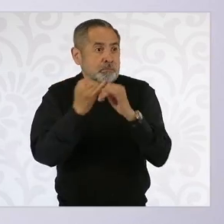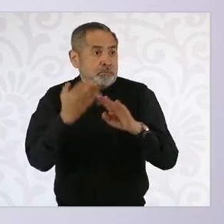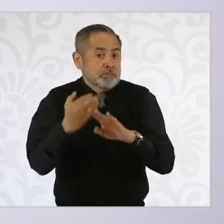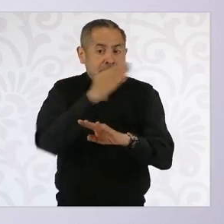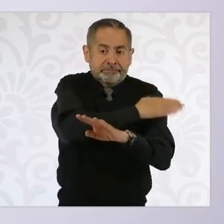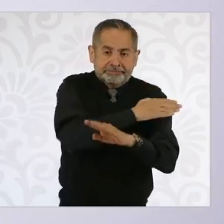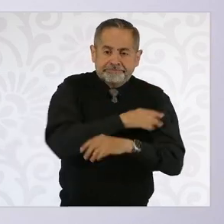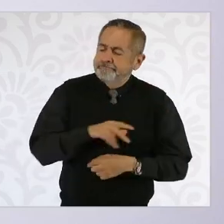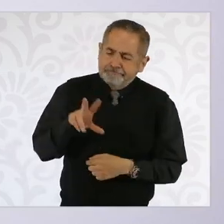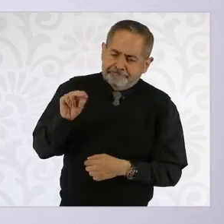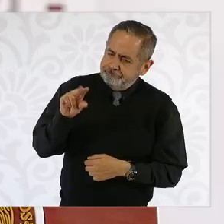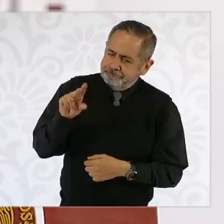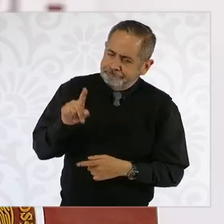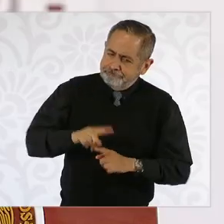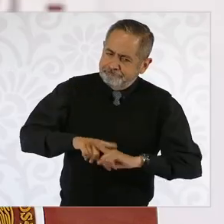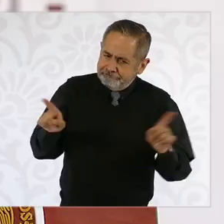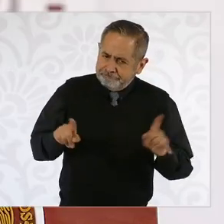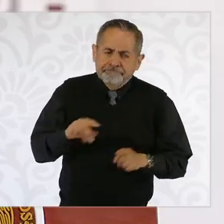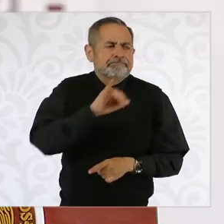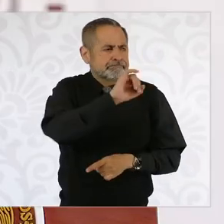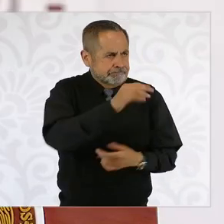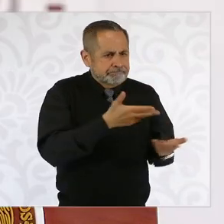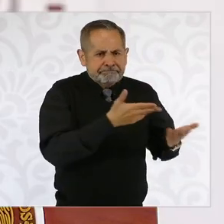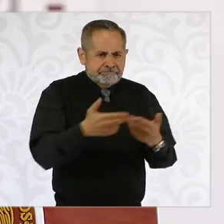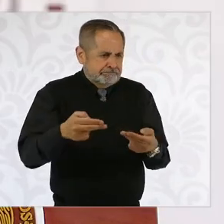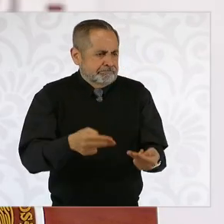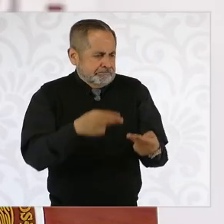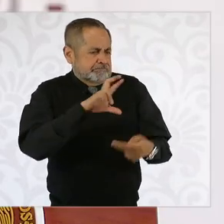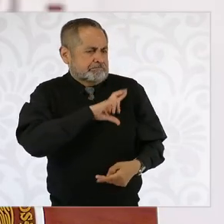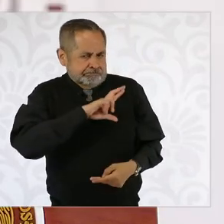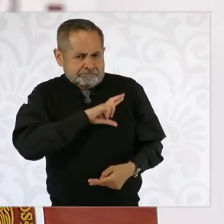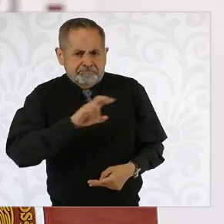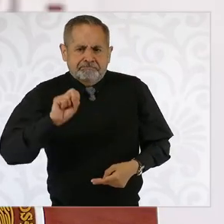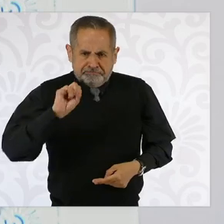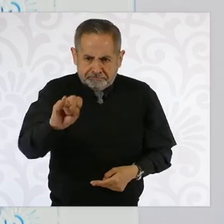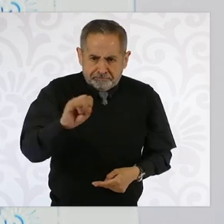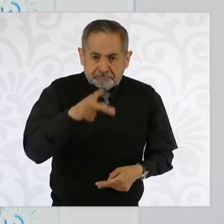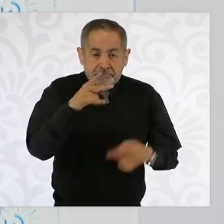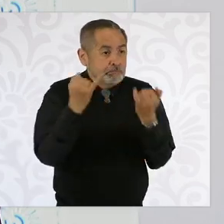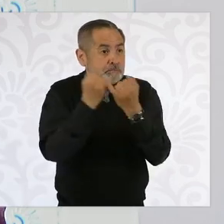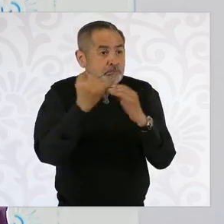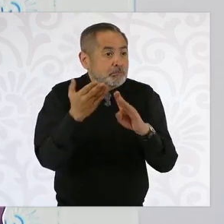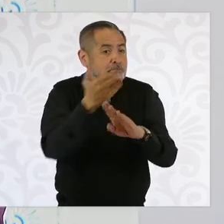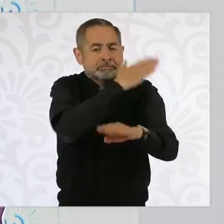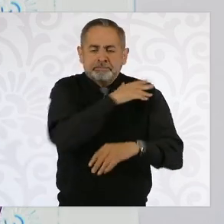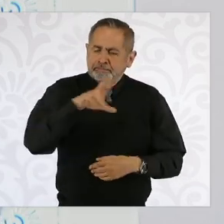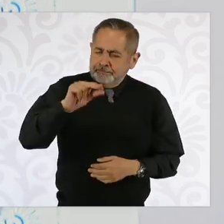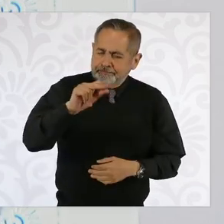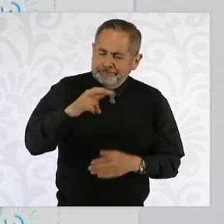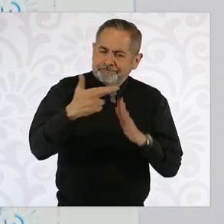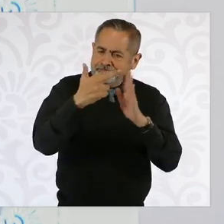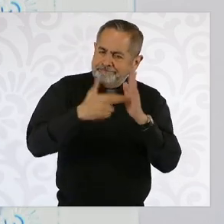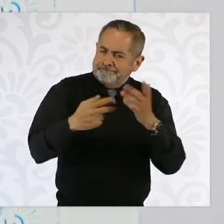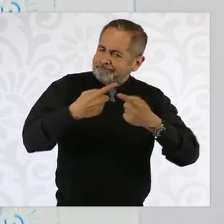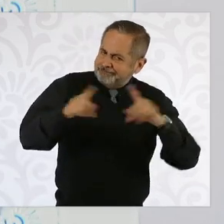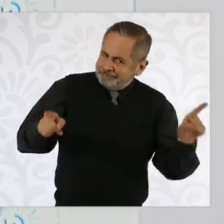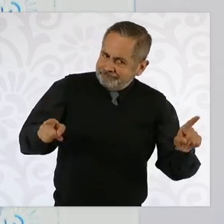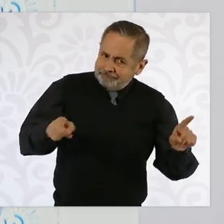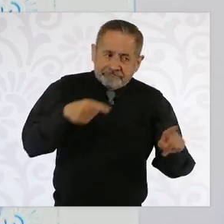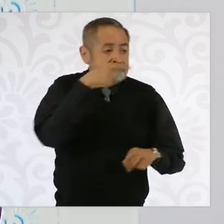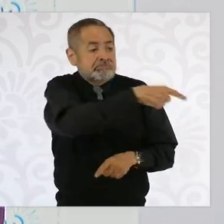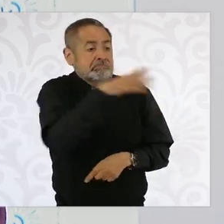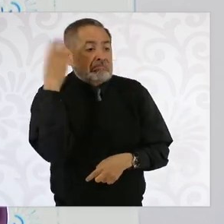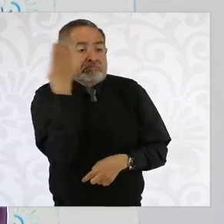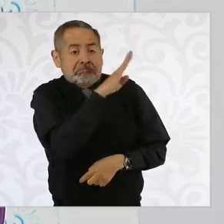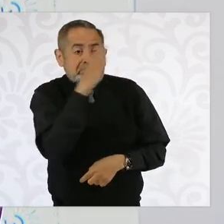necesariamente. Sí va a haber espacio para la inversión privada, pero con ciertas reglas. Y esas reglas tienen que